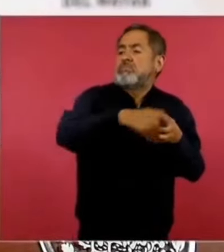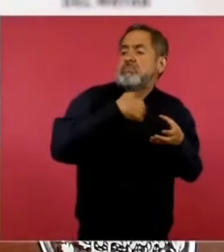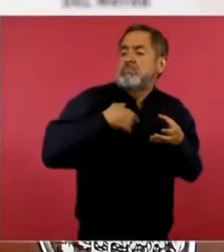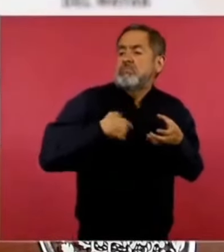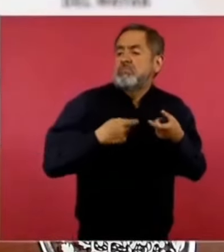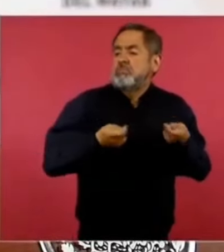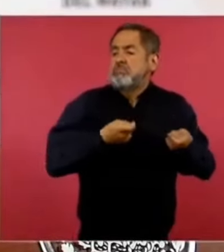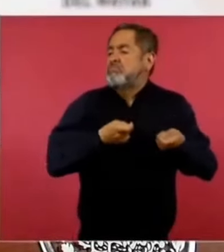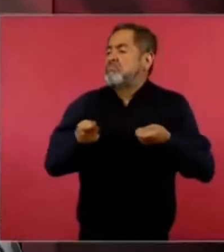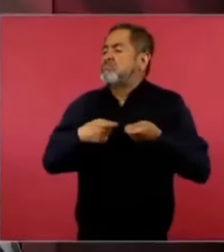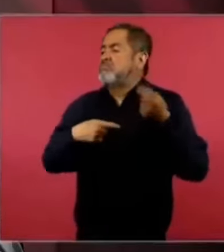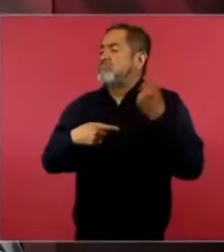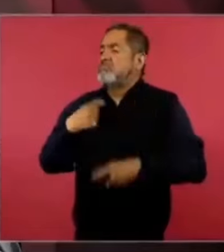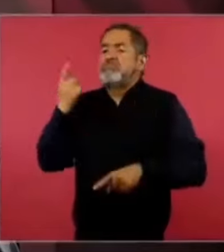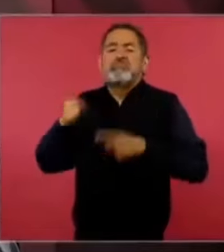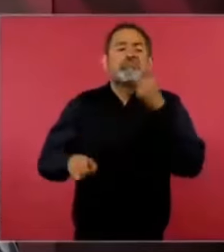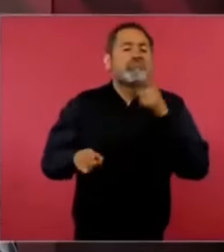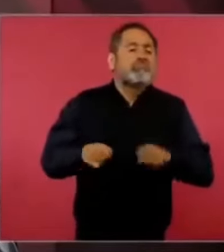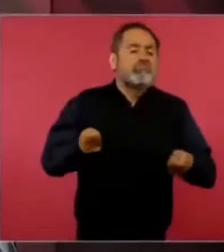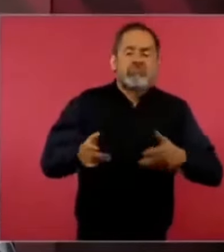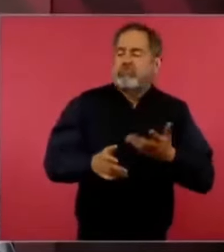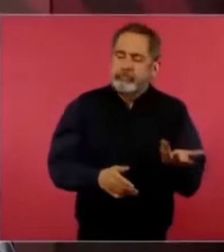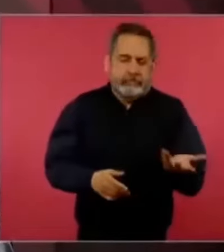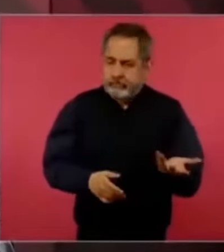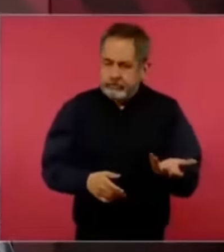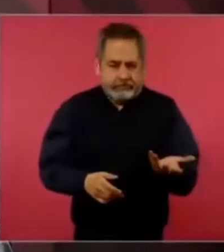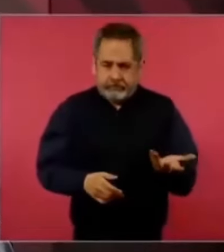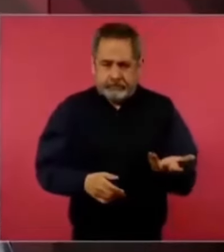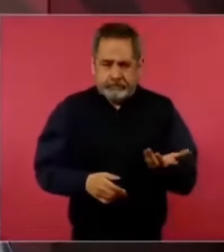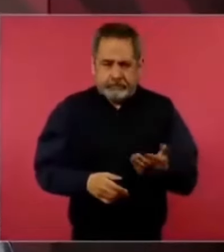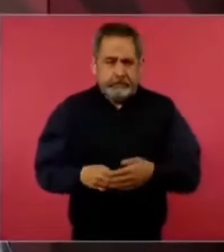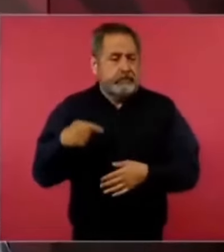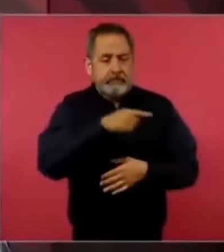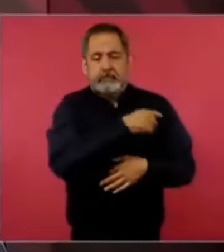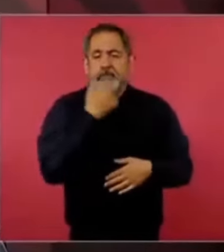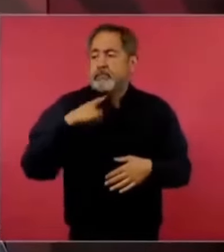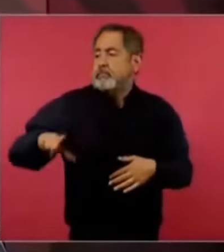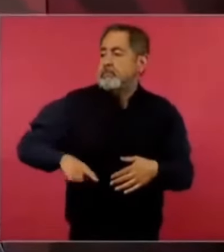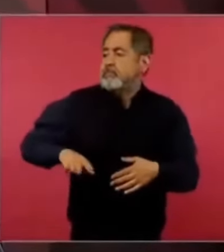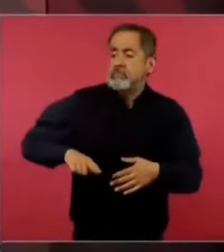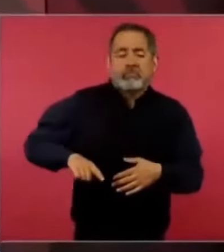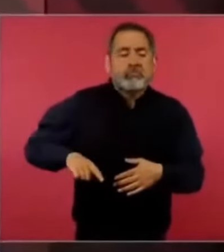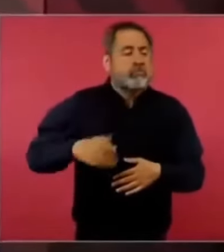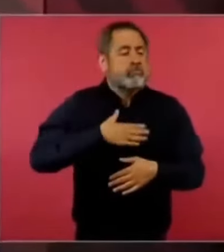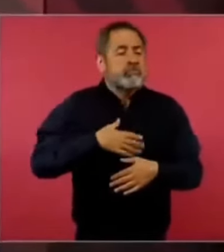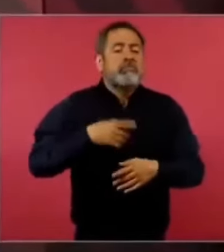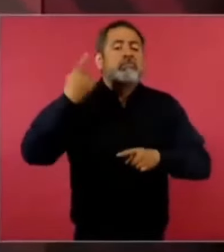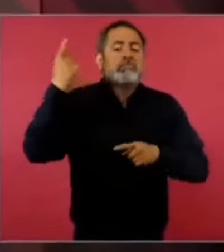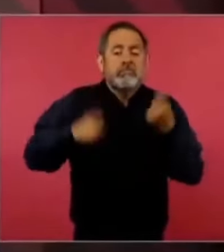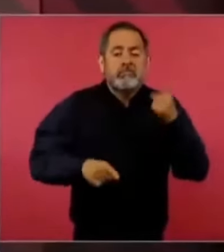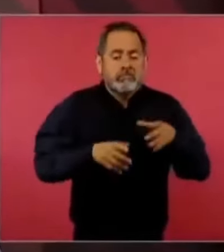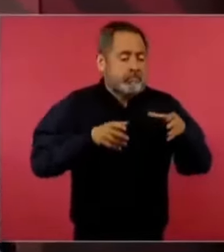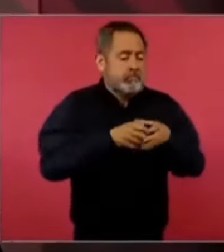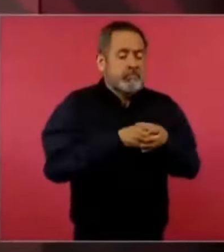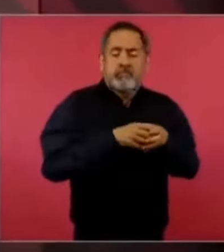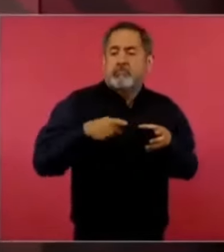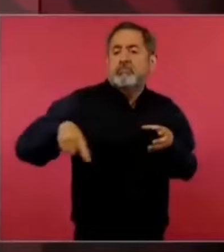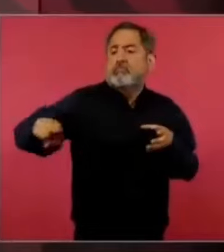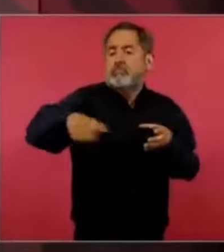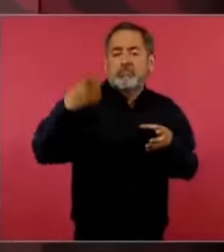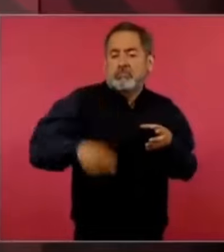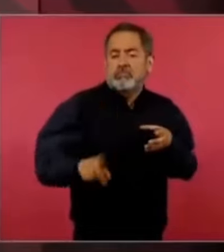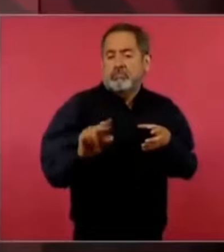Ellos quieren un gobierno oligárquico, pero